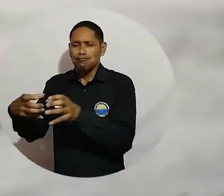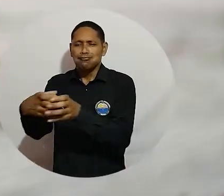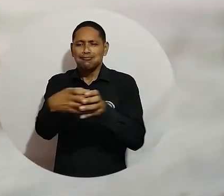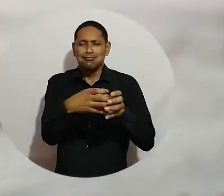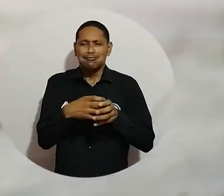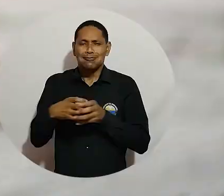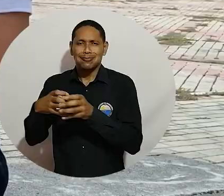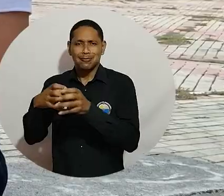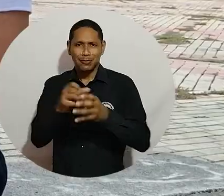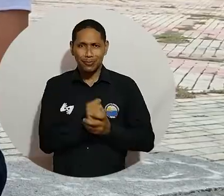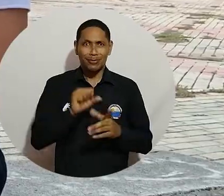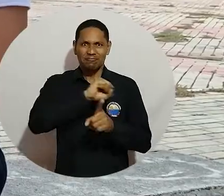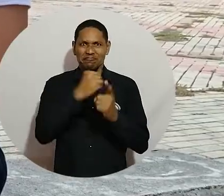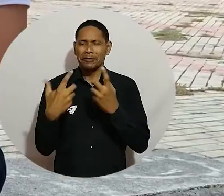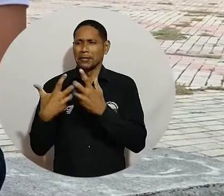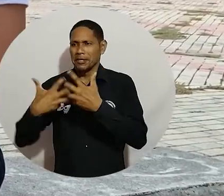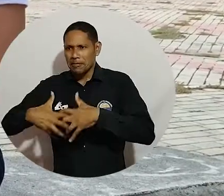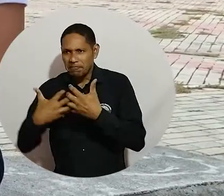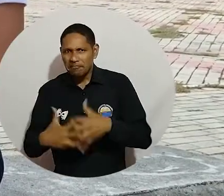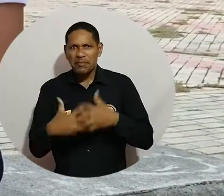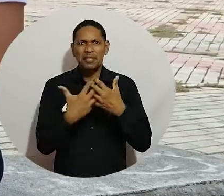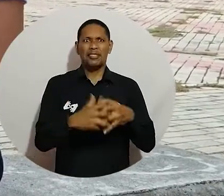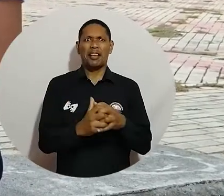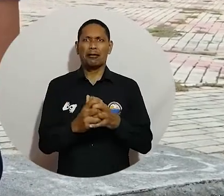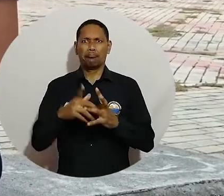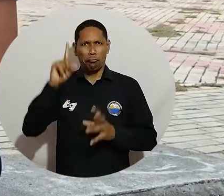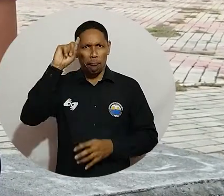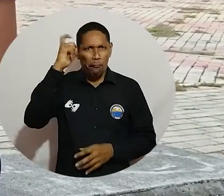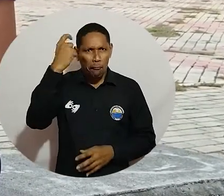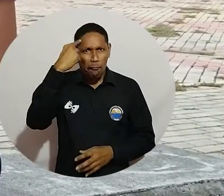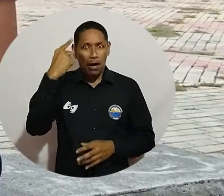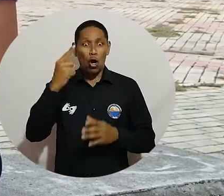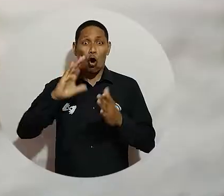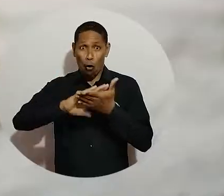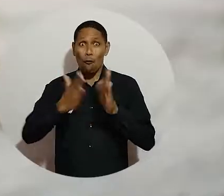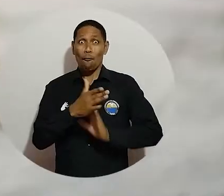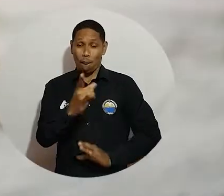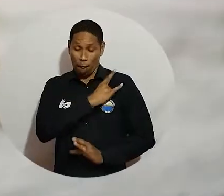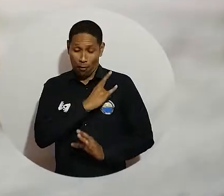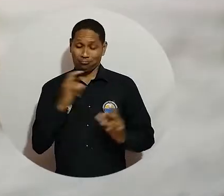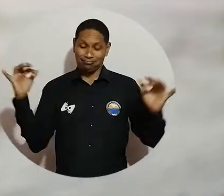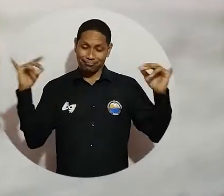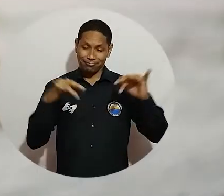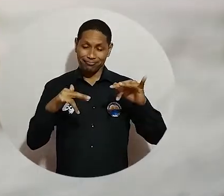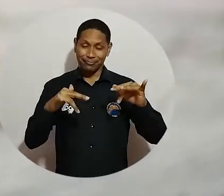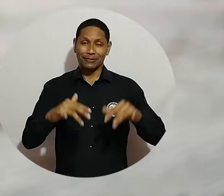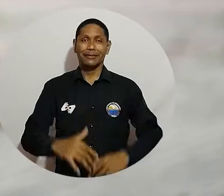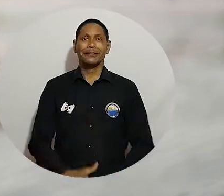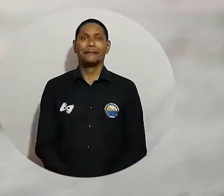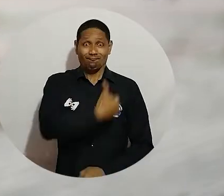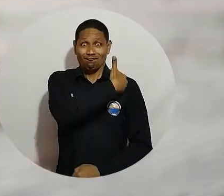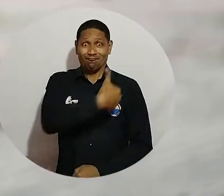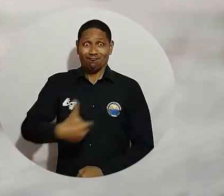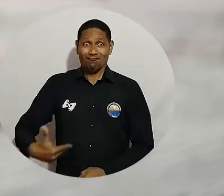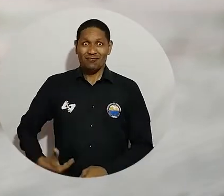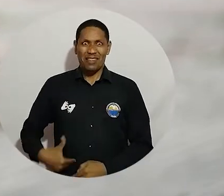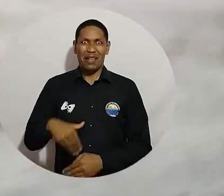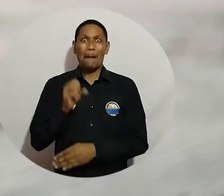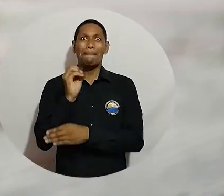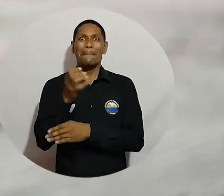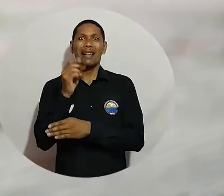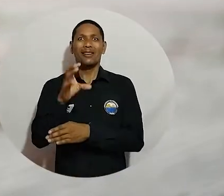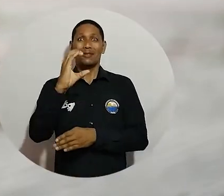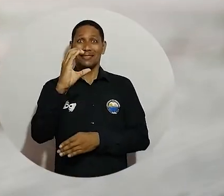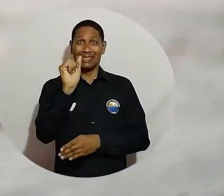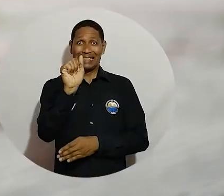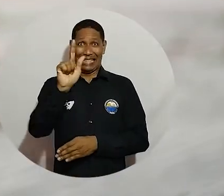Desarrollo de América Latina, CAF, Sergio Díaz Granados Guida, en la cátedra Rafael Celedón generó un clic para el encuentro de distintos